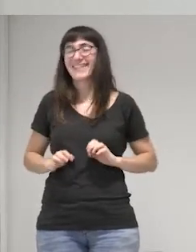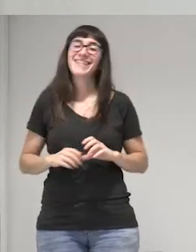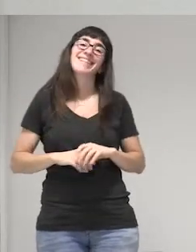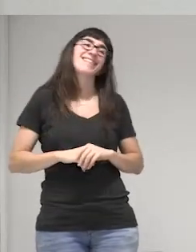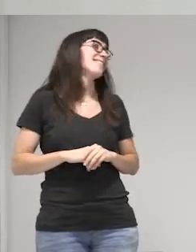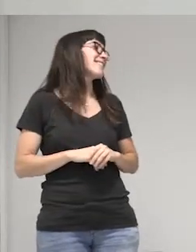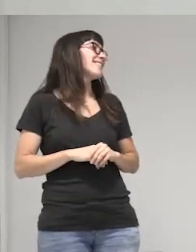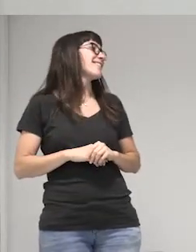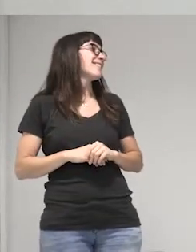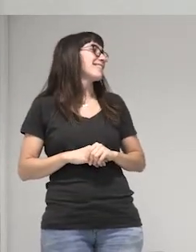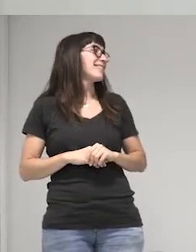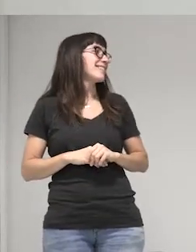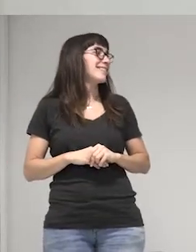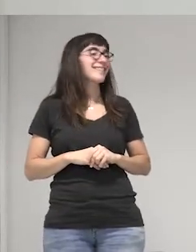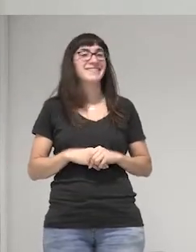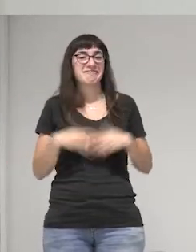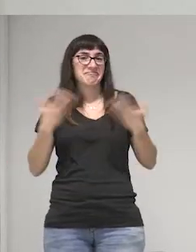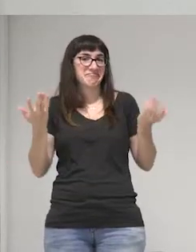claro ¿qué?